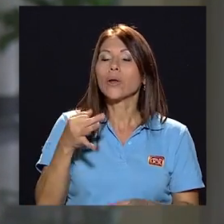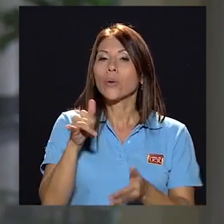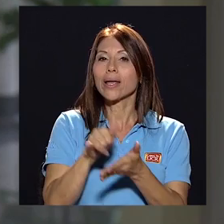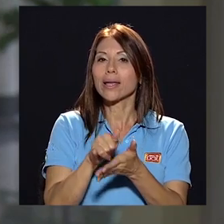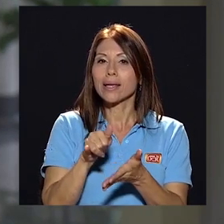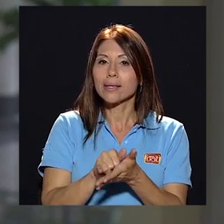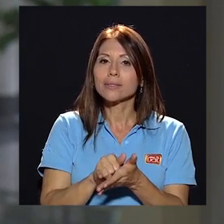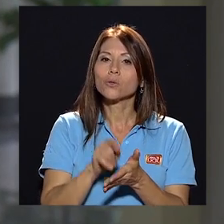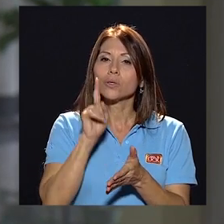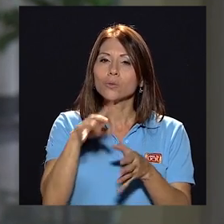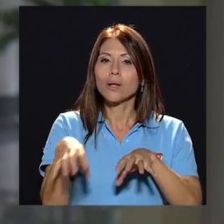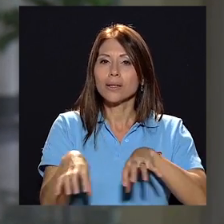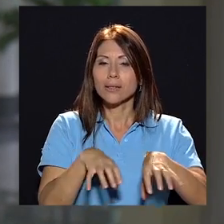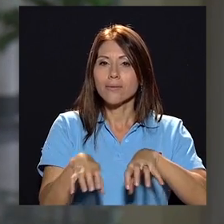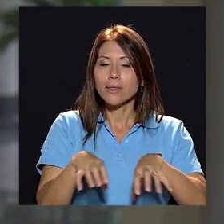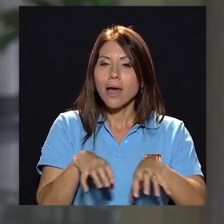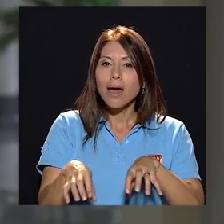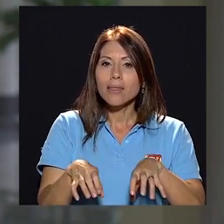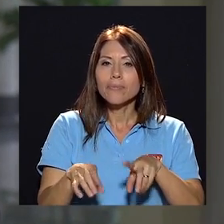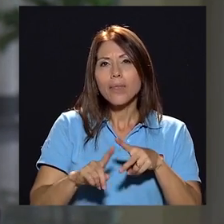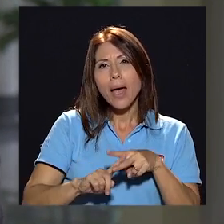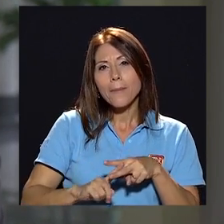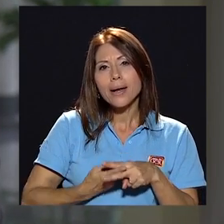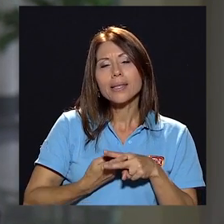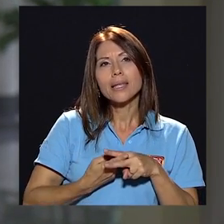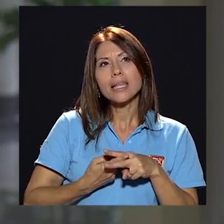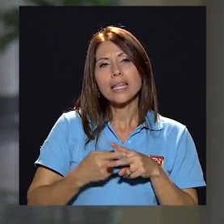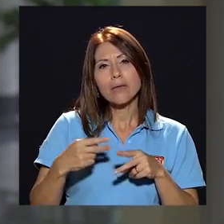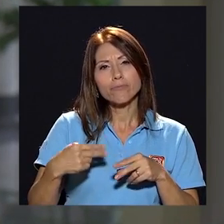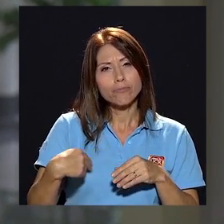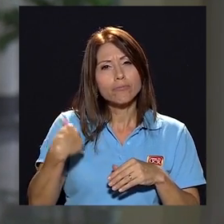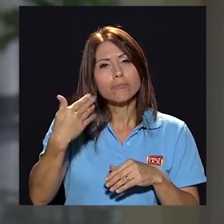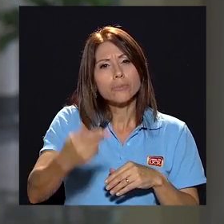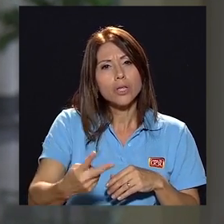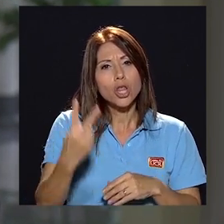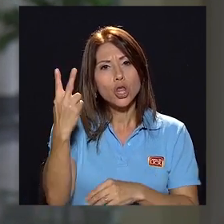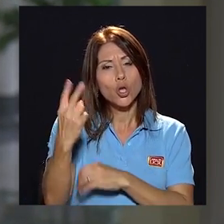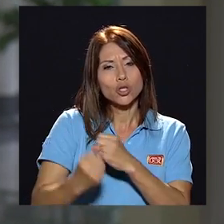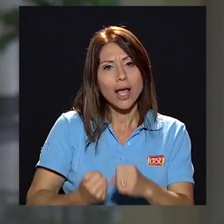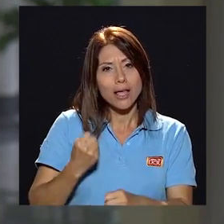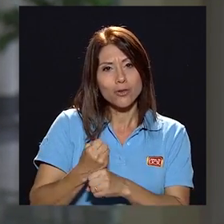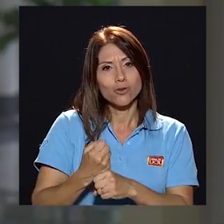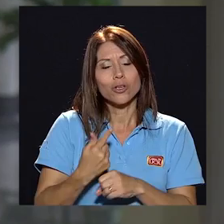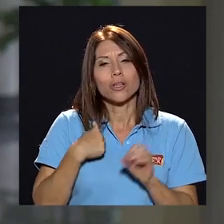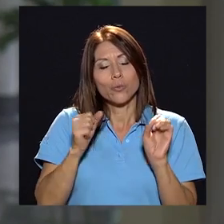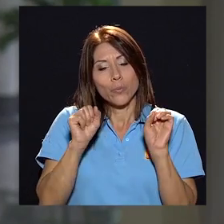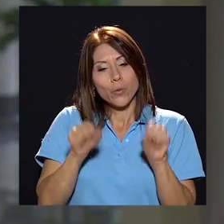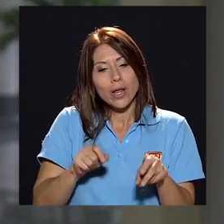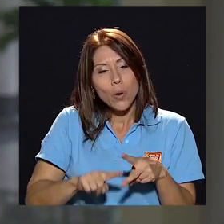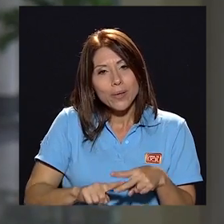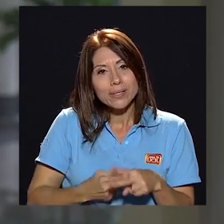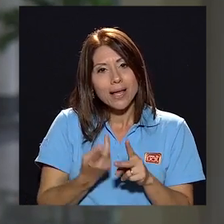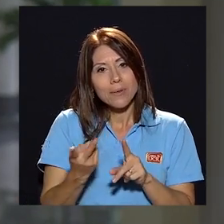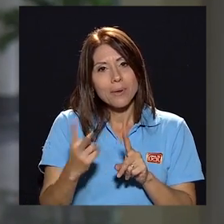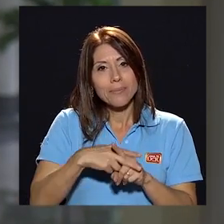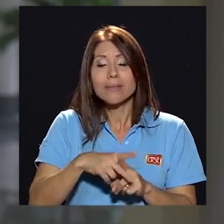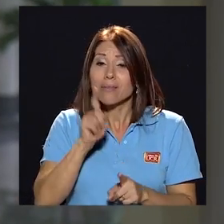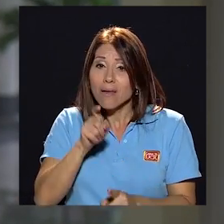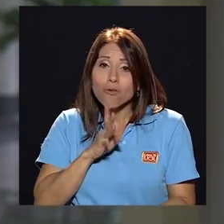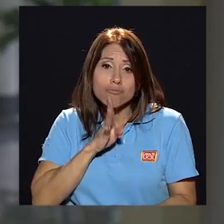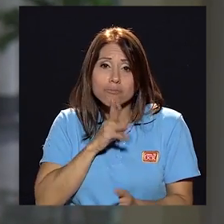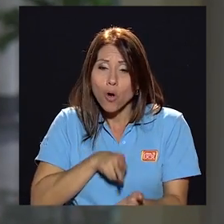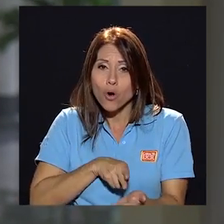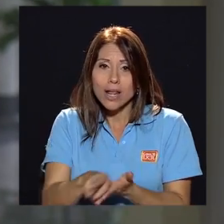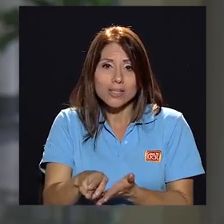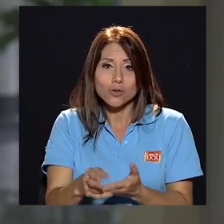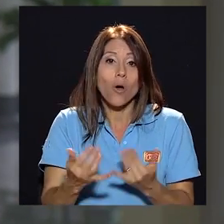que esto sería una actividad que sería a partir de dentro de dos años que yo lo podría comenzar a implementar tengo que ser